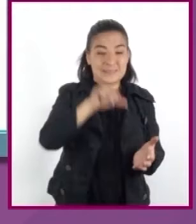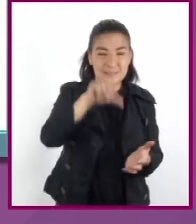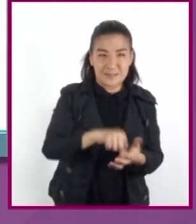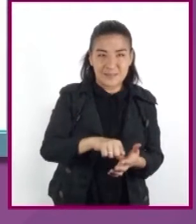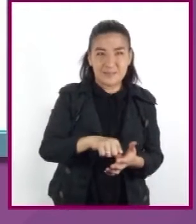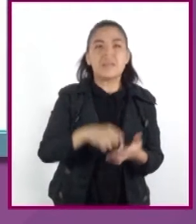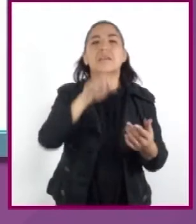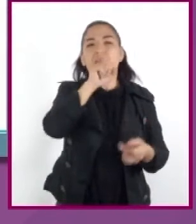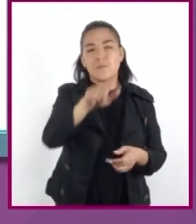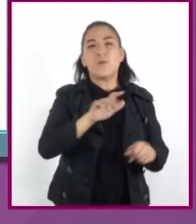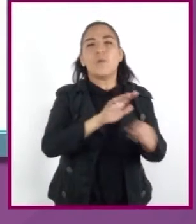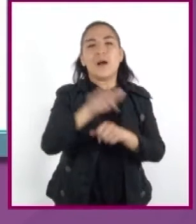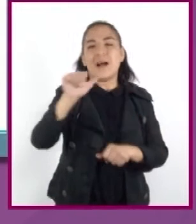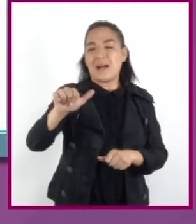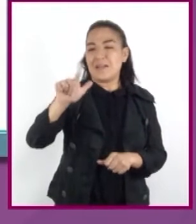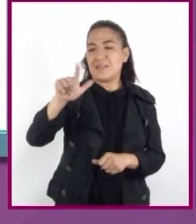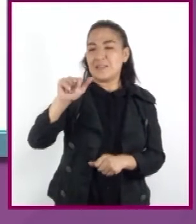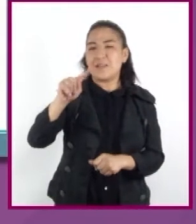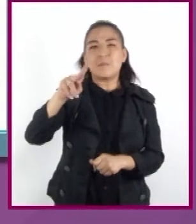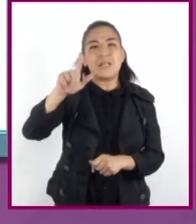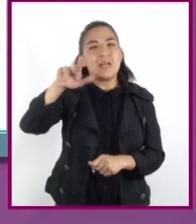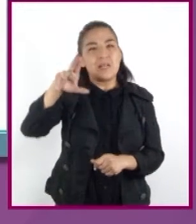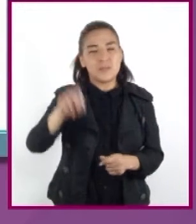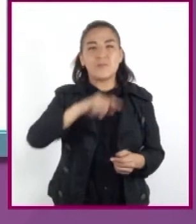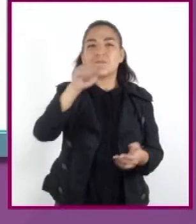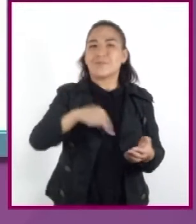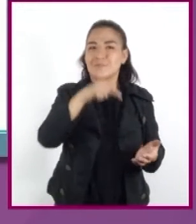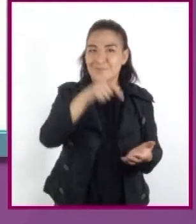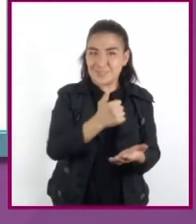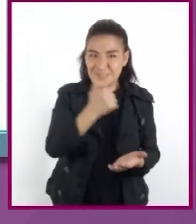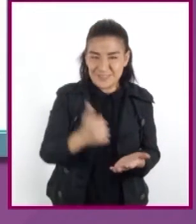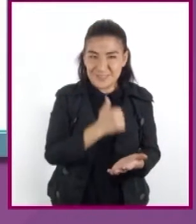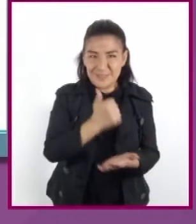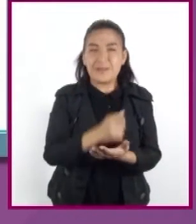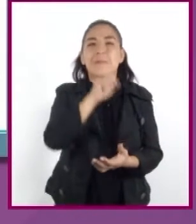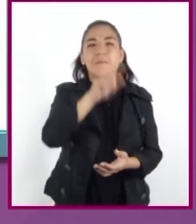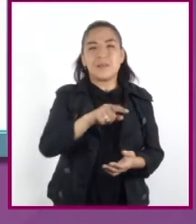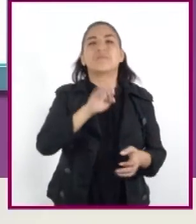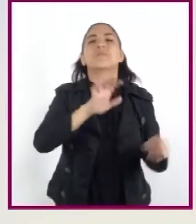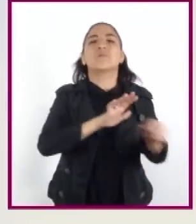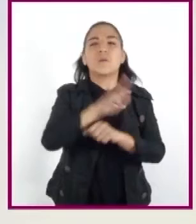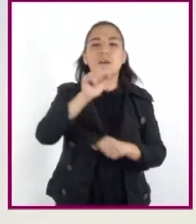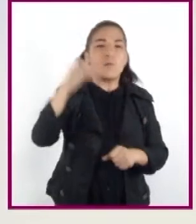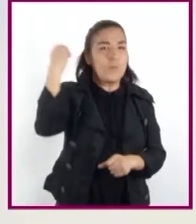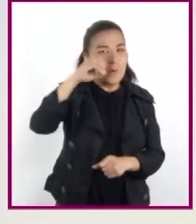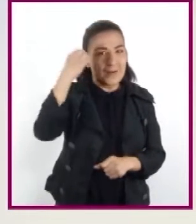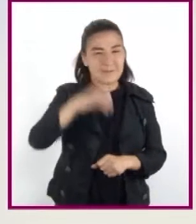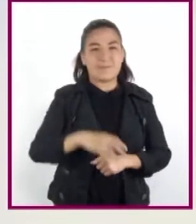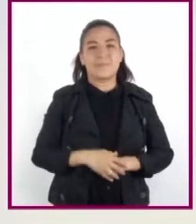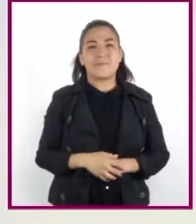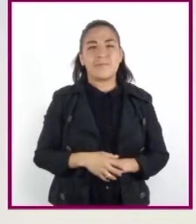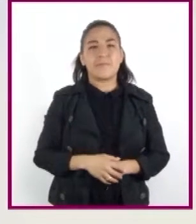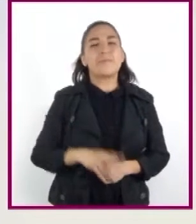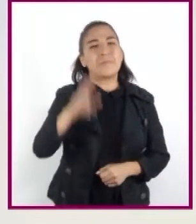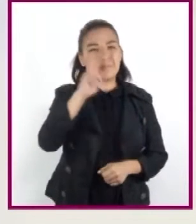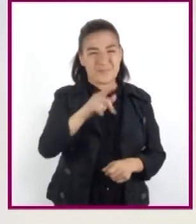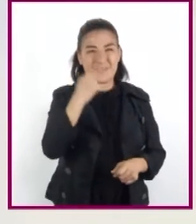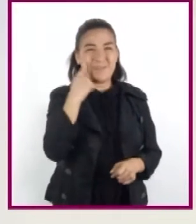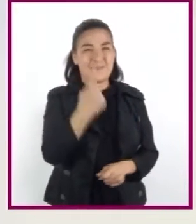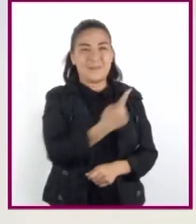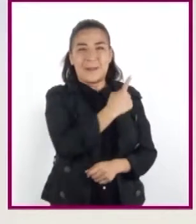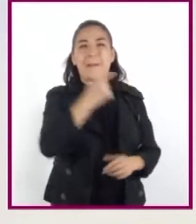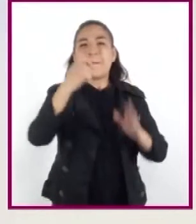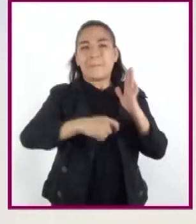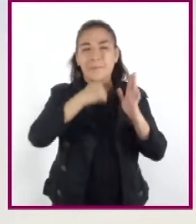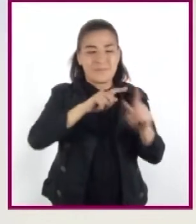también llamada altiplano central, golfo de México, Oaxaca y sureste. Veamos el siguiente video sobre las